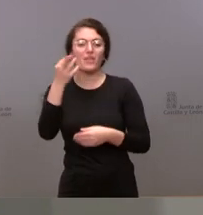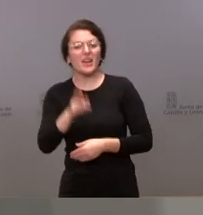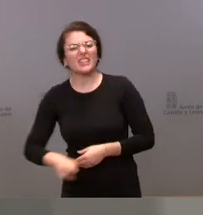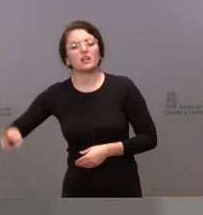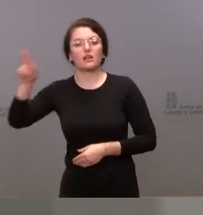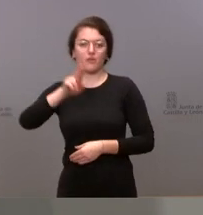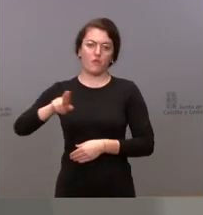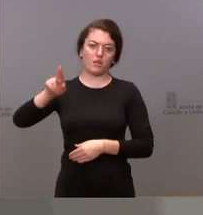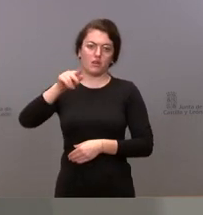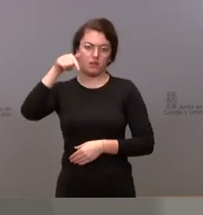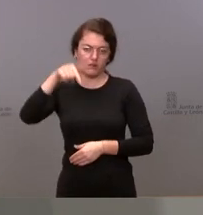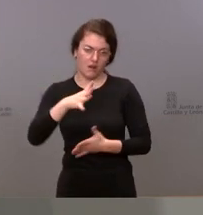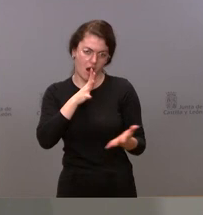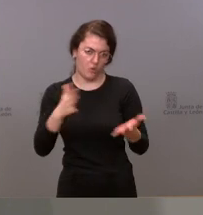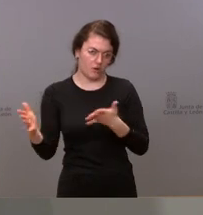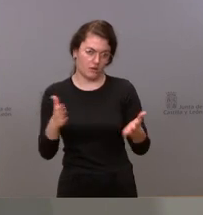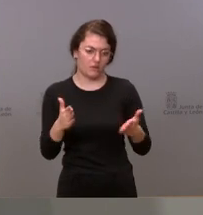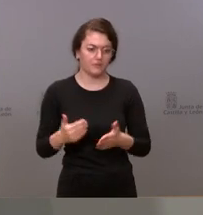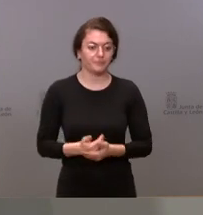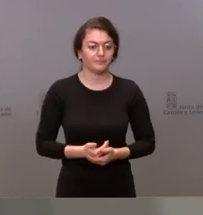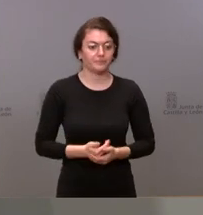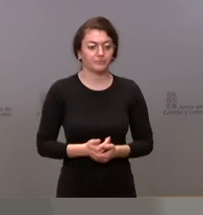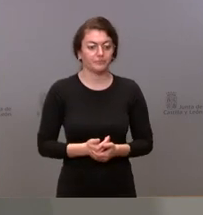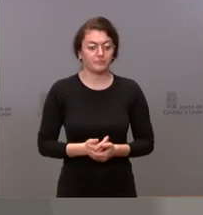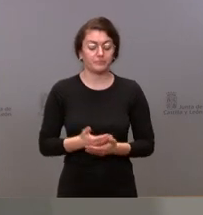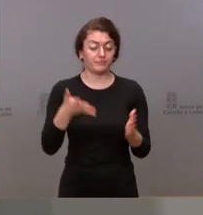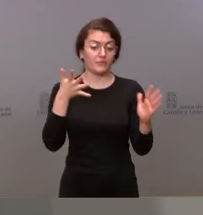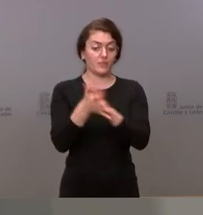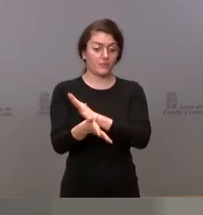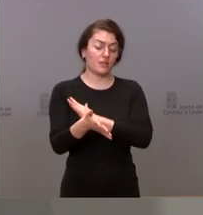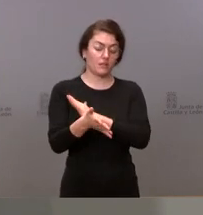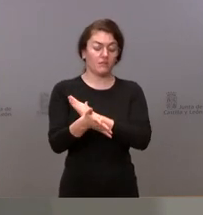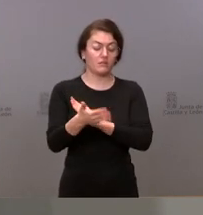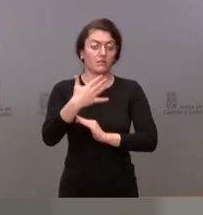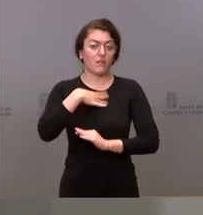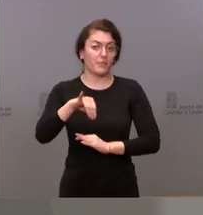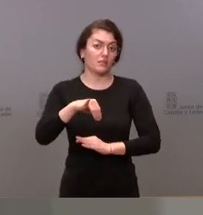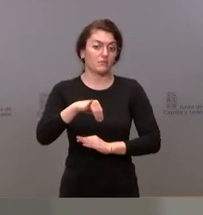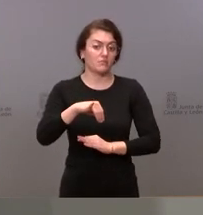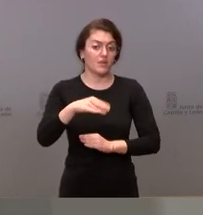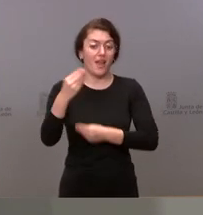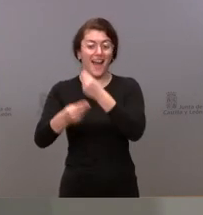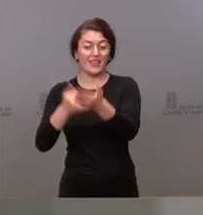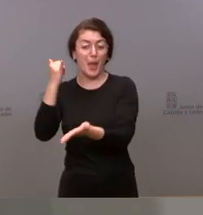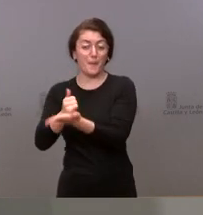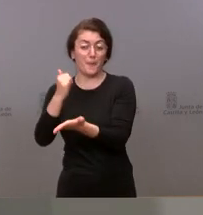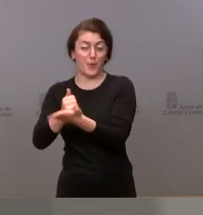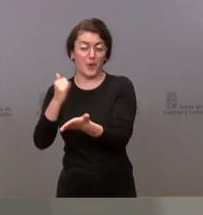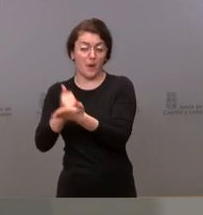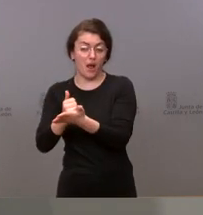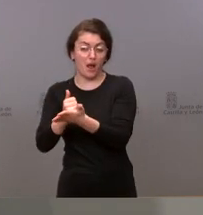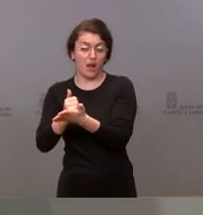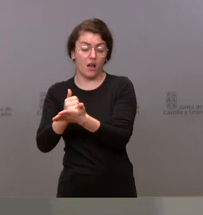este momento y por tanto esto sí que nos permitiría realizar este tipo de cribados que en este momento